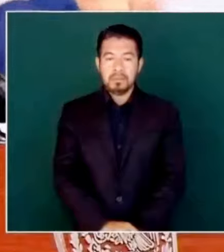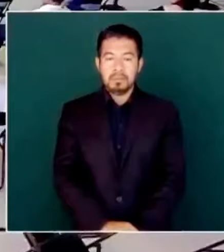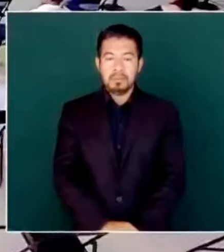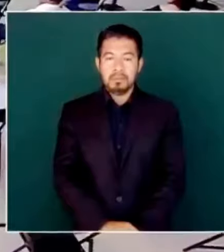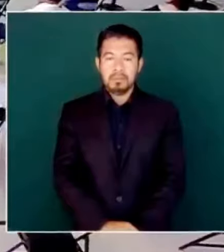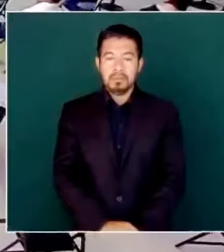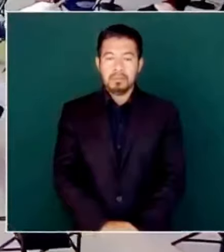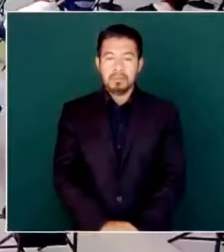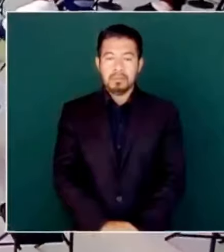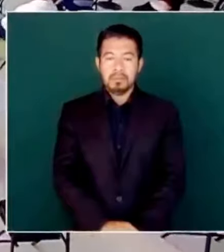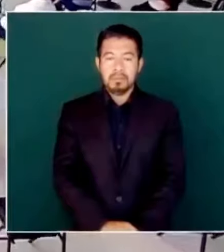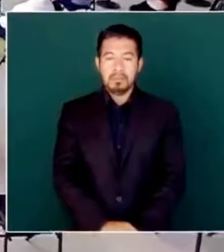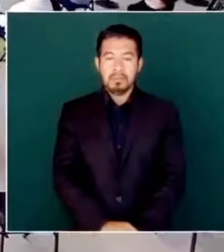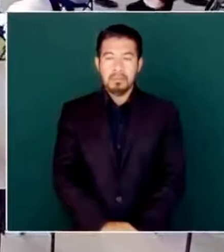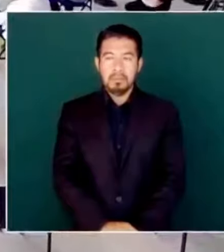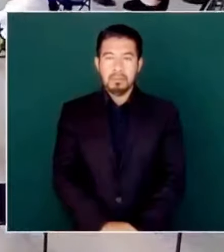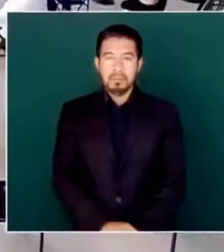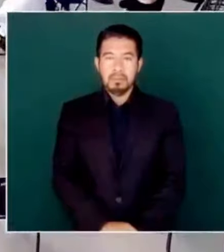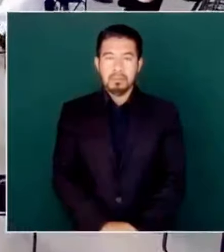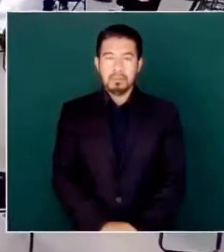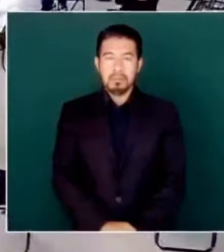lo de la revolución